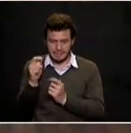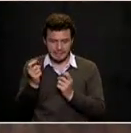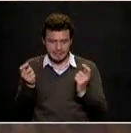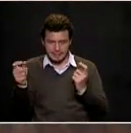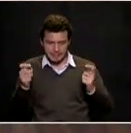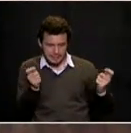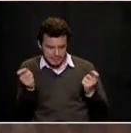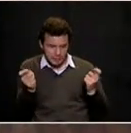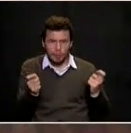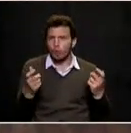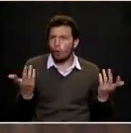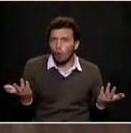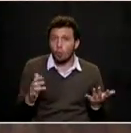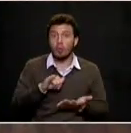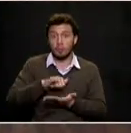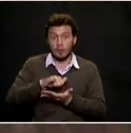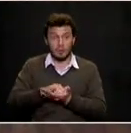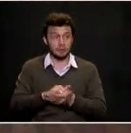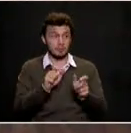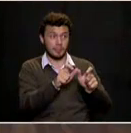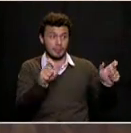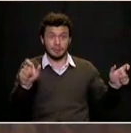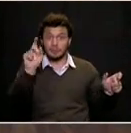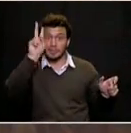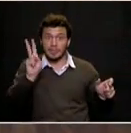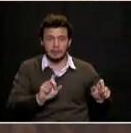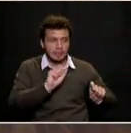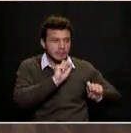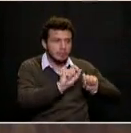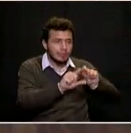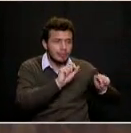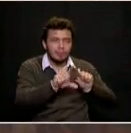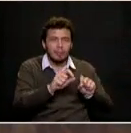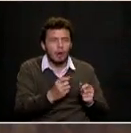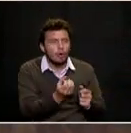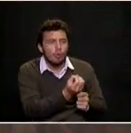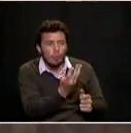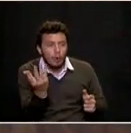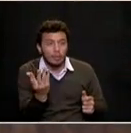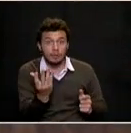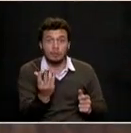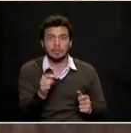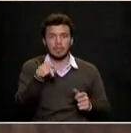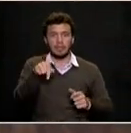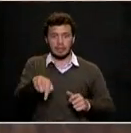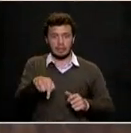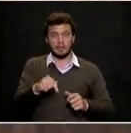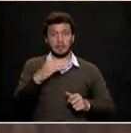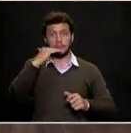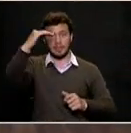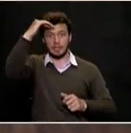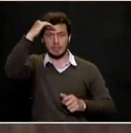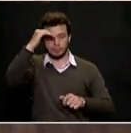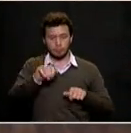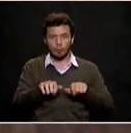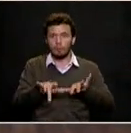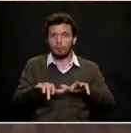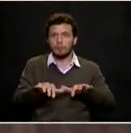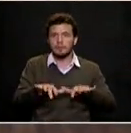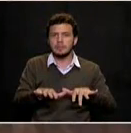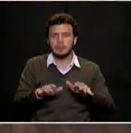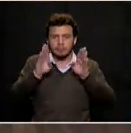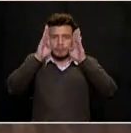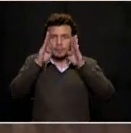y cada uno de los venezolanos porque en la Alcaldía de Medellín vamos a tener la oficina de atención a los venezolanos. Yo quiero saber qué hacen en la ciudad,